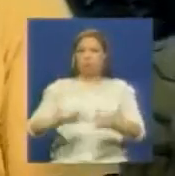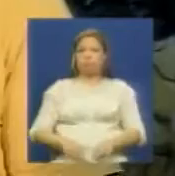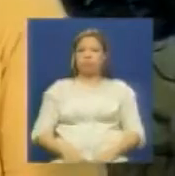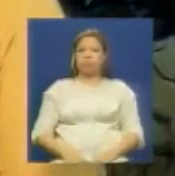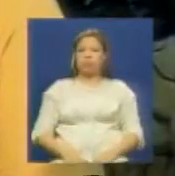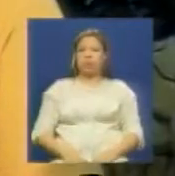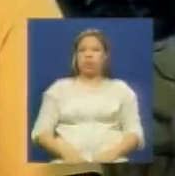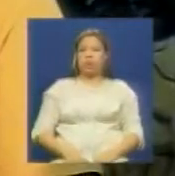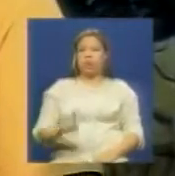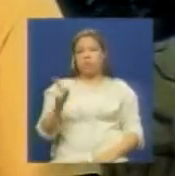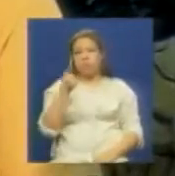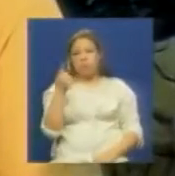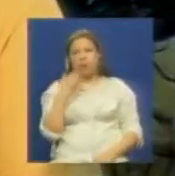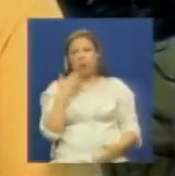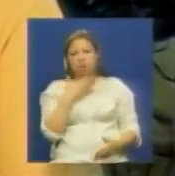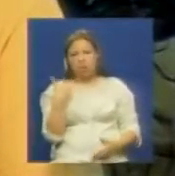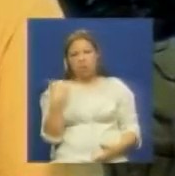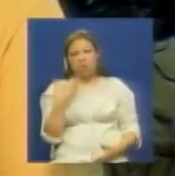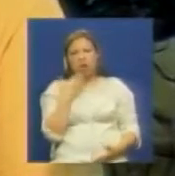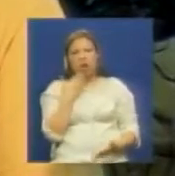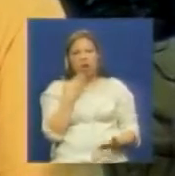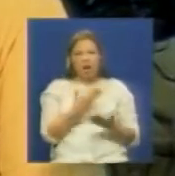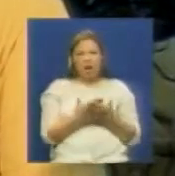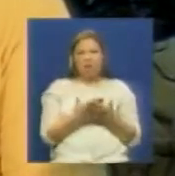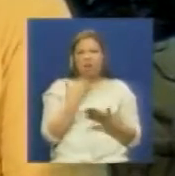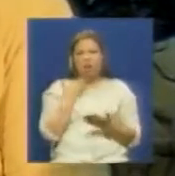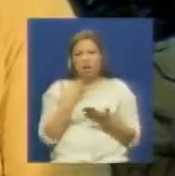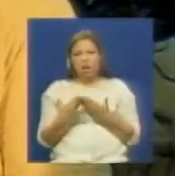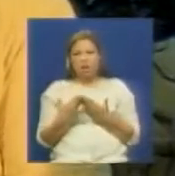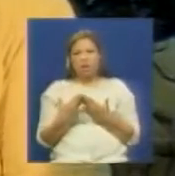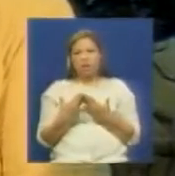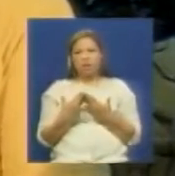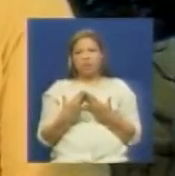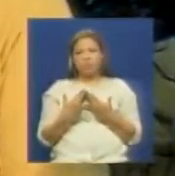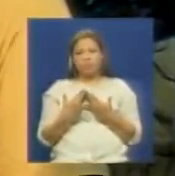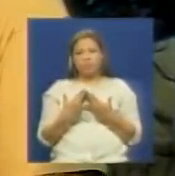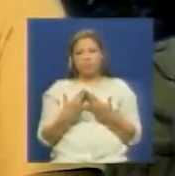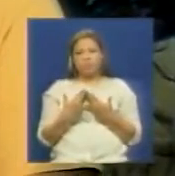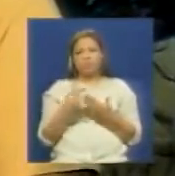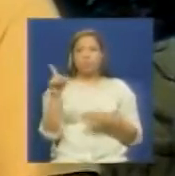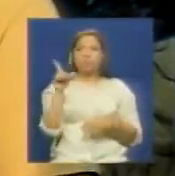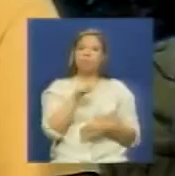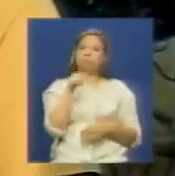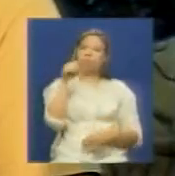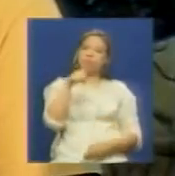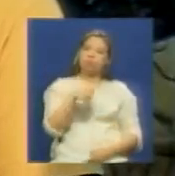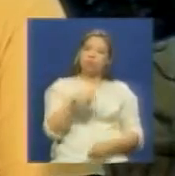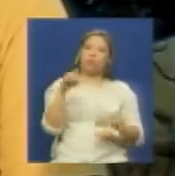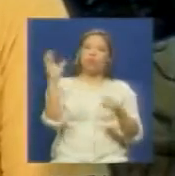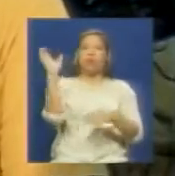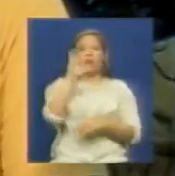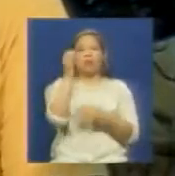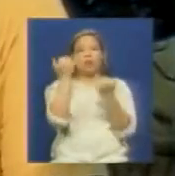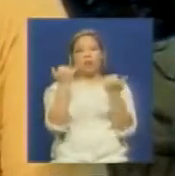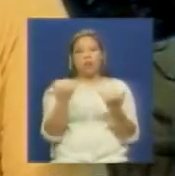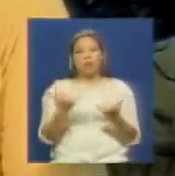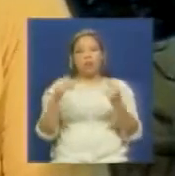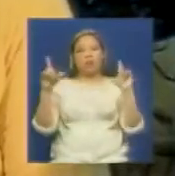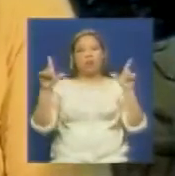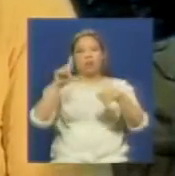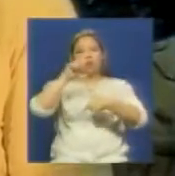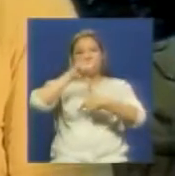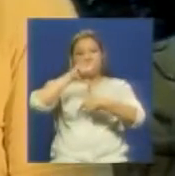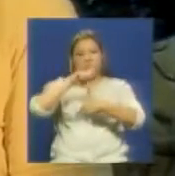primero darte las gracias y al programa Araca en directo por Ávila TV